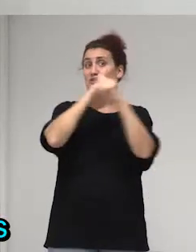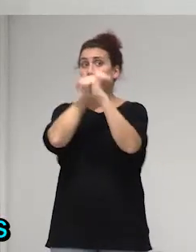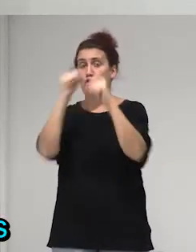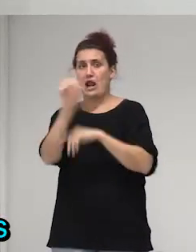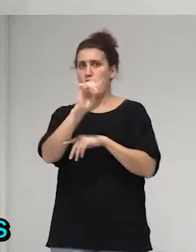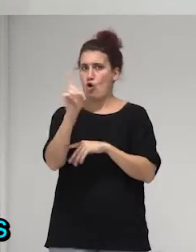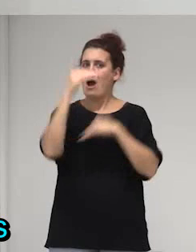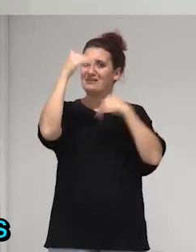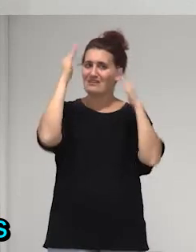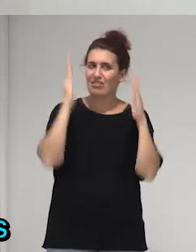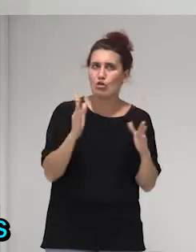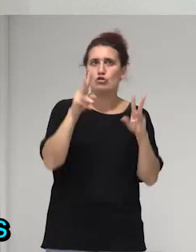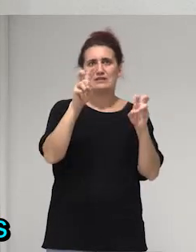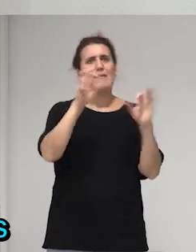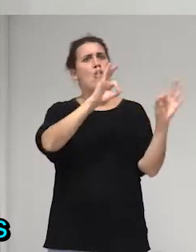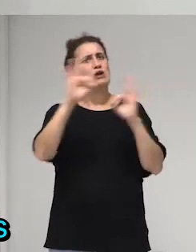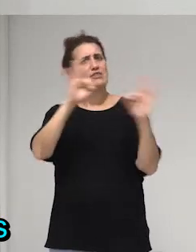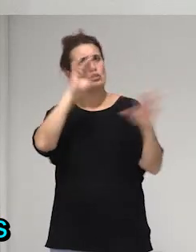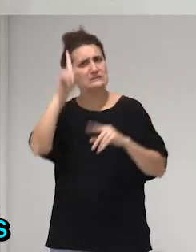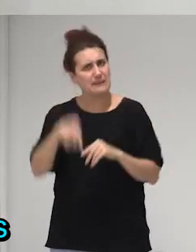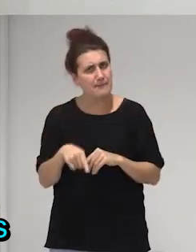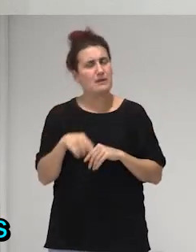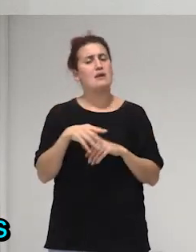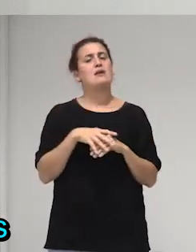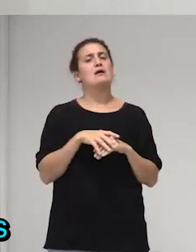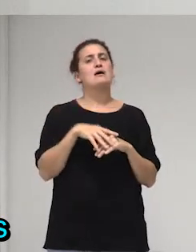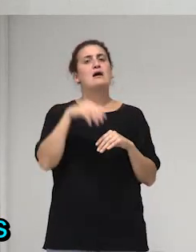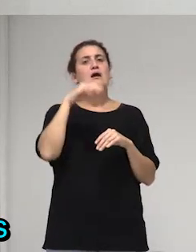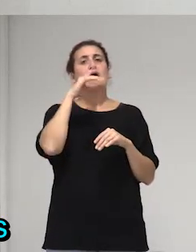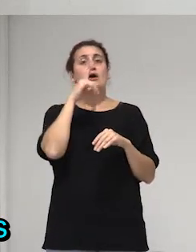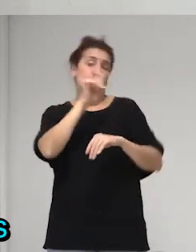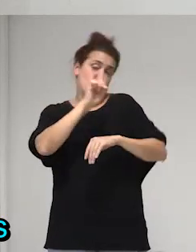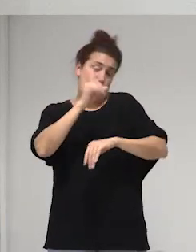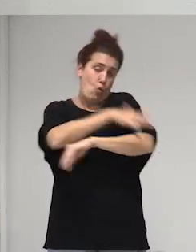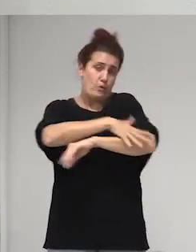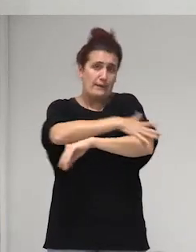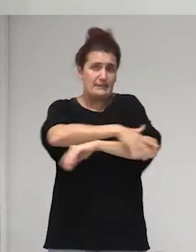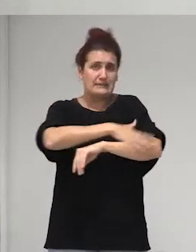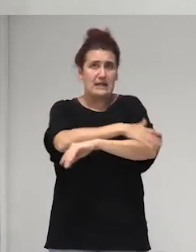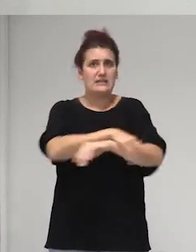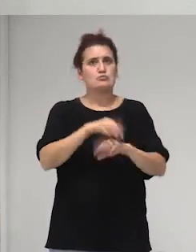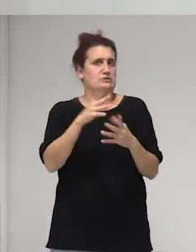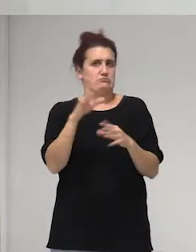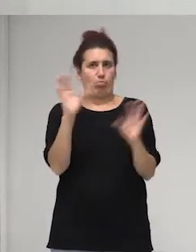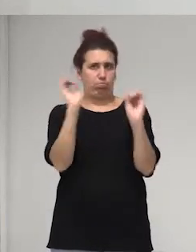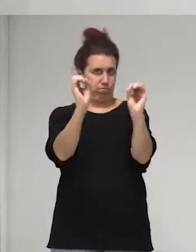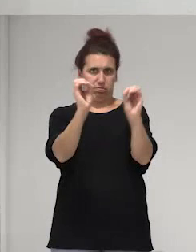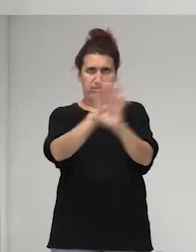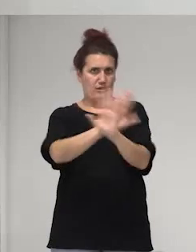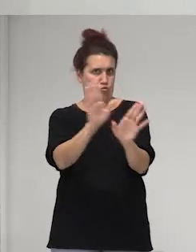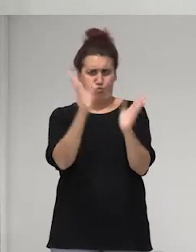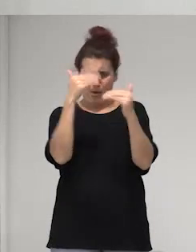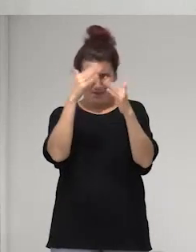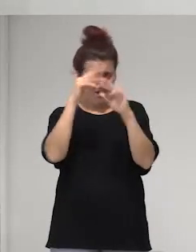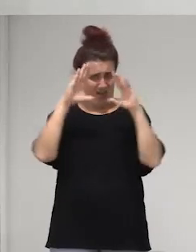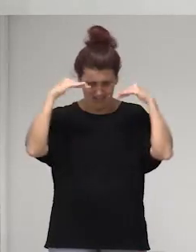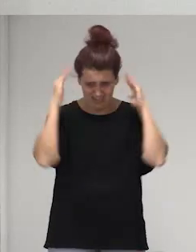que la atención de parte de las organizaciones no gubernamentales pues era nula o sea